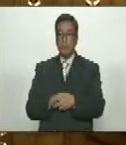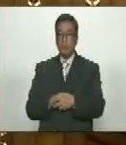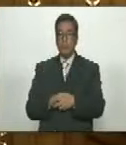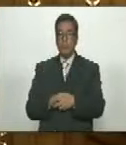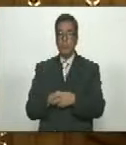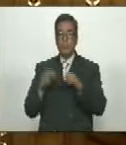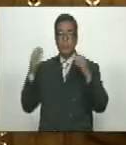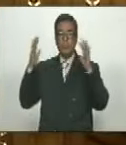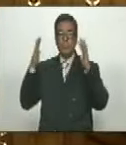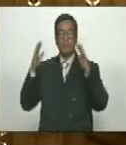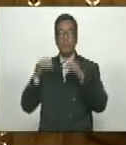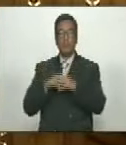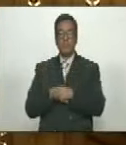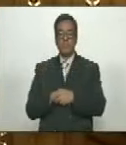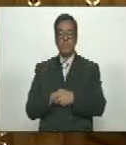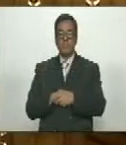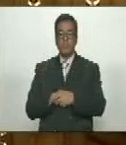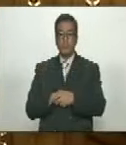gracias